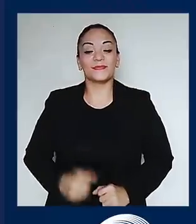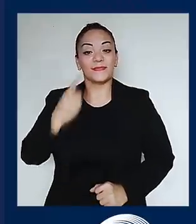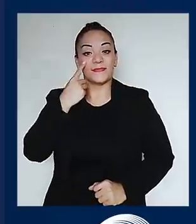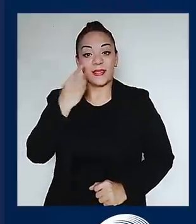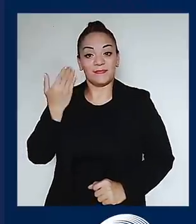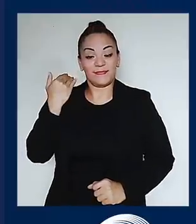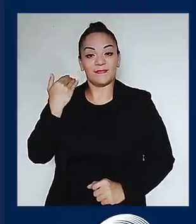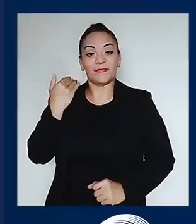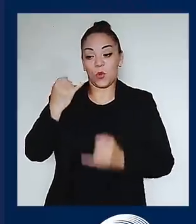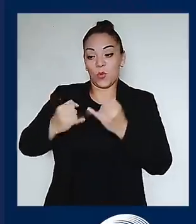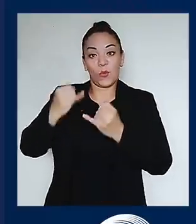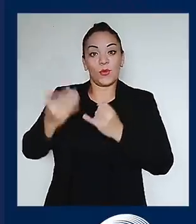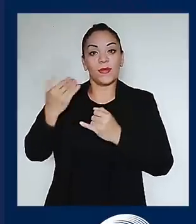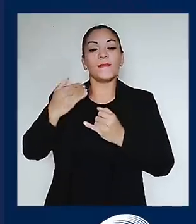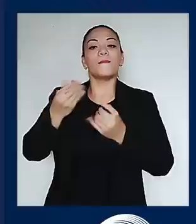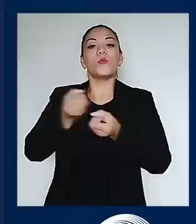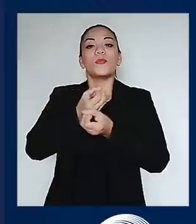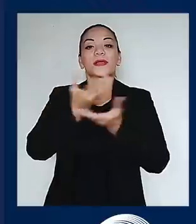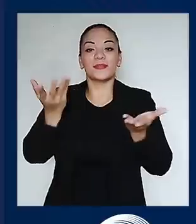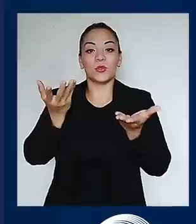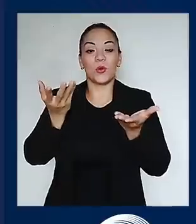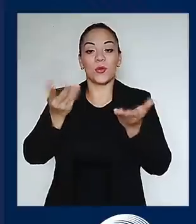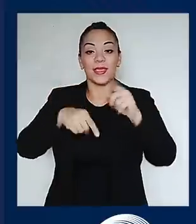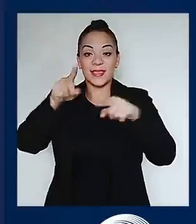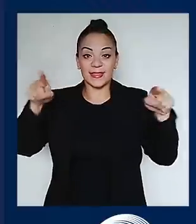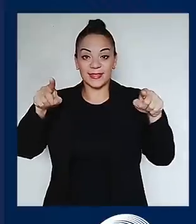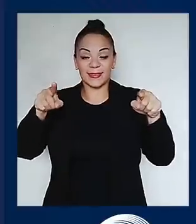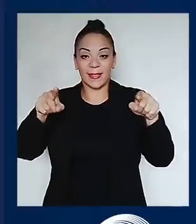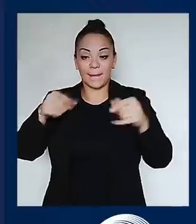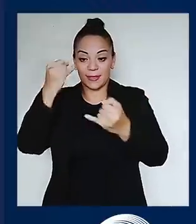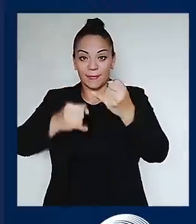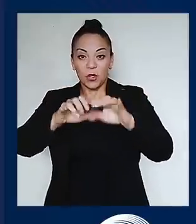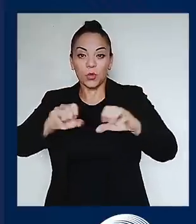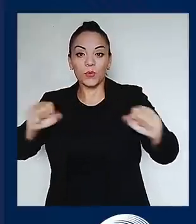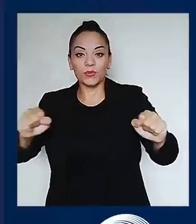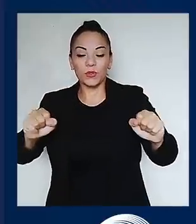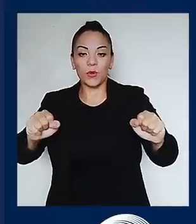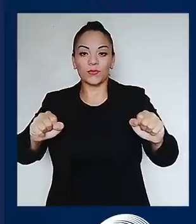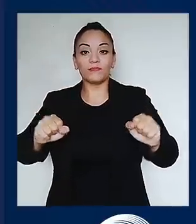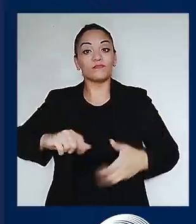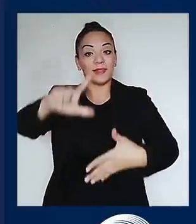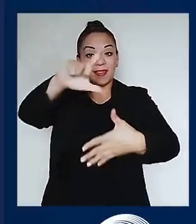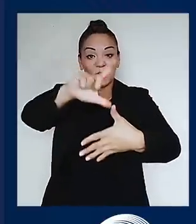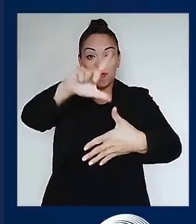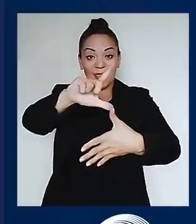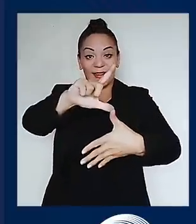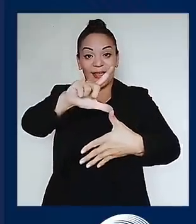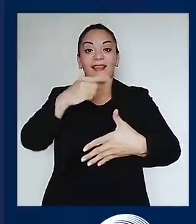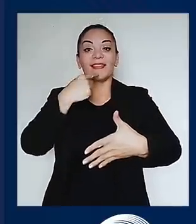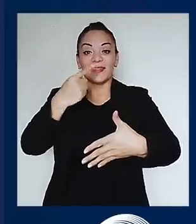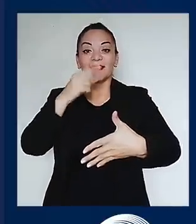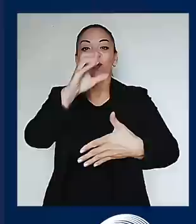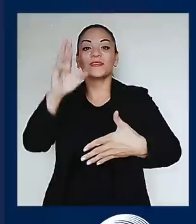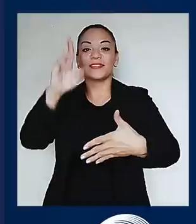última publicación del Índice de Capacidad para Combatir la Corrupción nos coloca en el segundo lugar